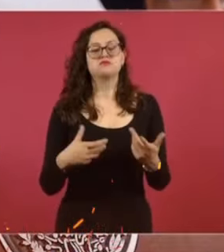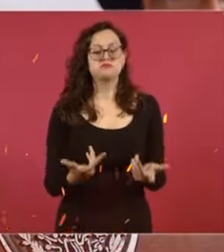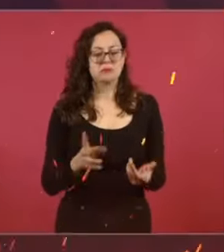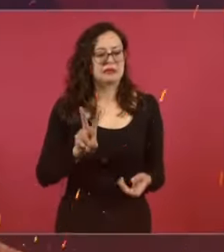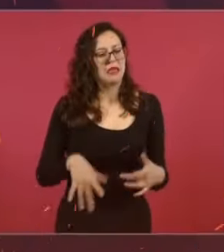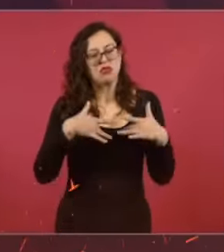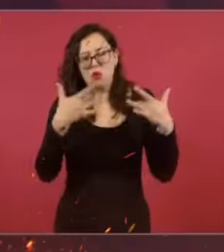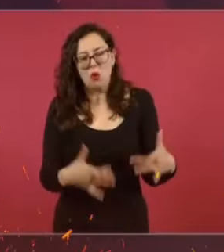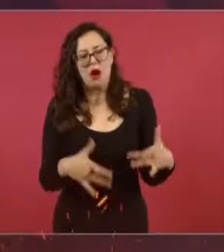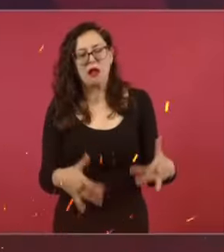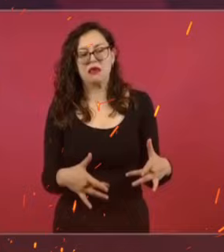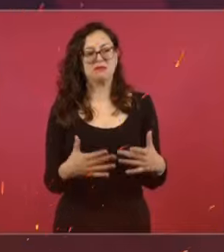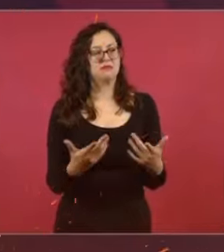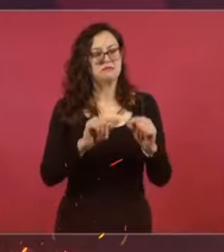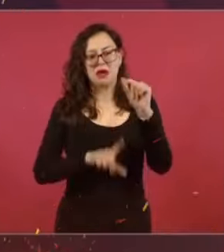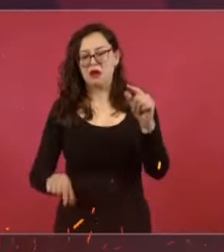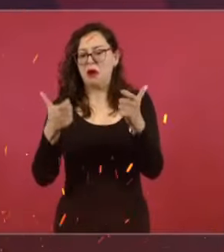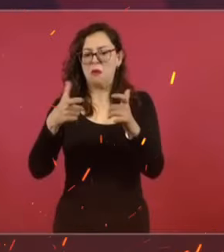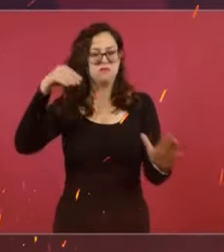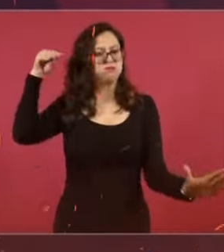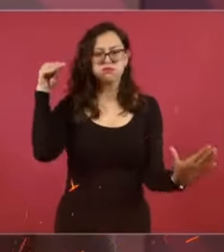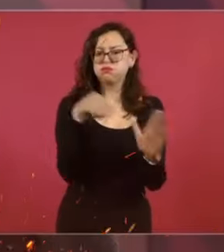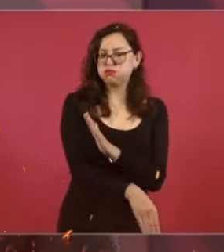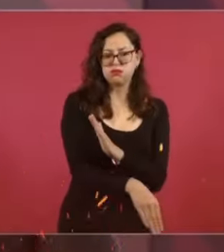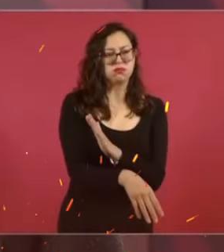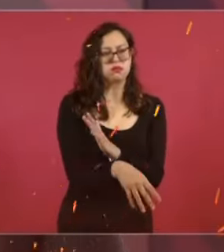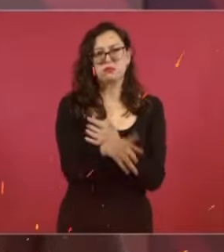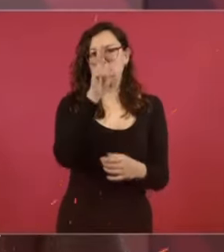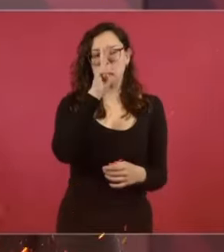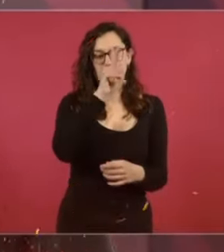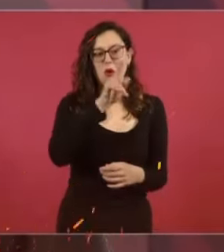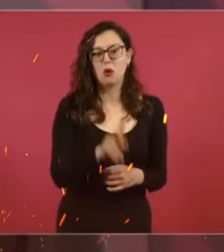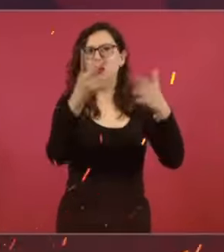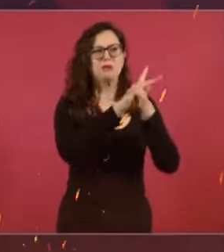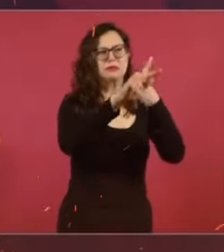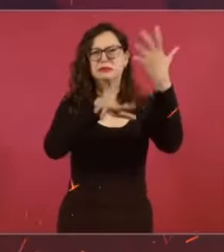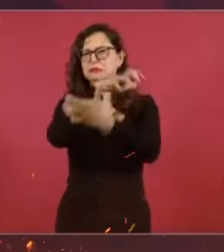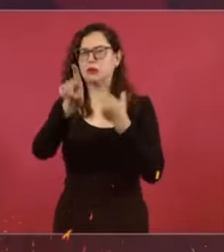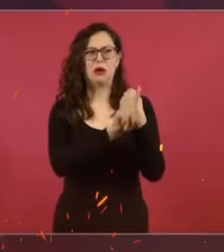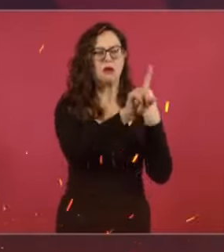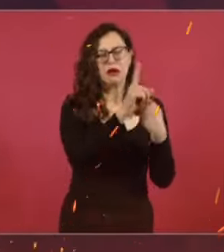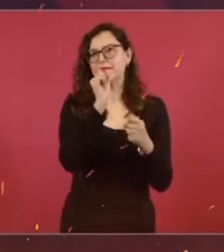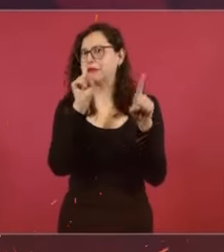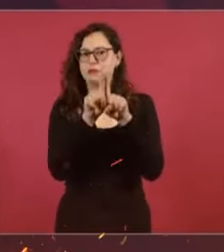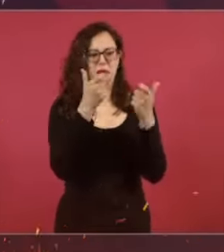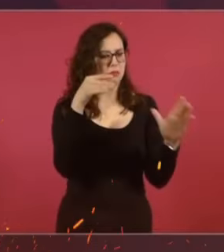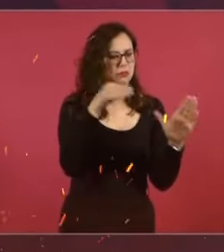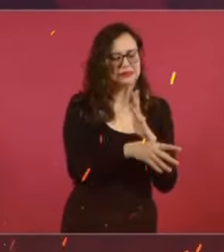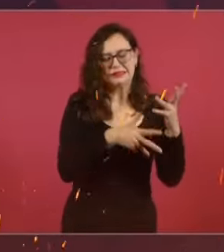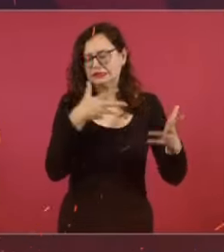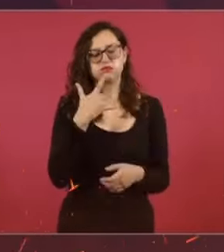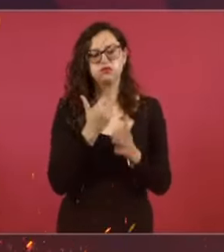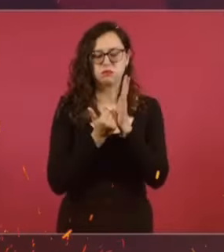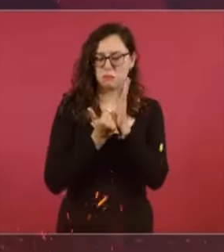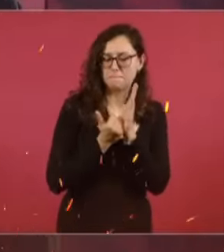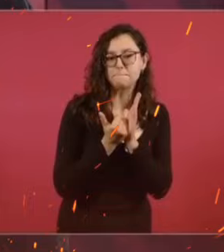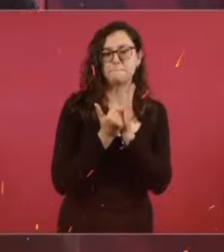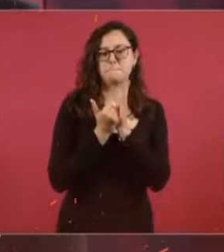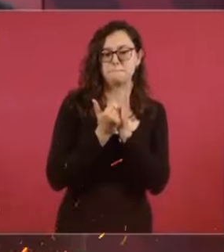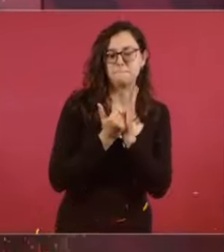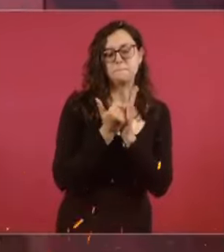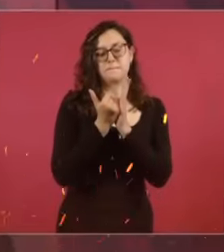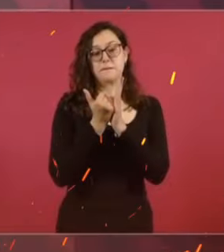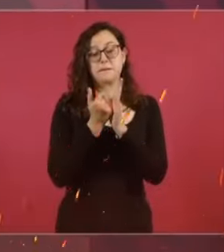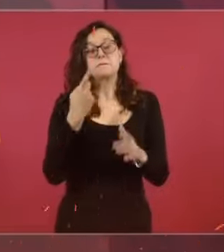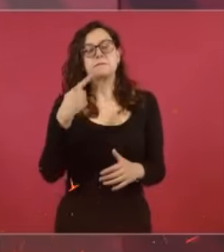y nos tumbó la economía como no sucedía en más de un siglo. Aún cuando creció poco la economía, como hubo una